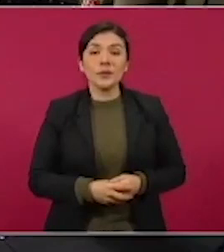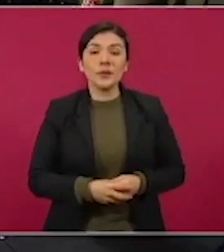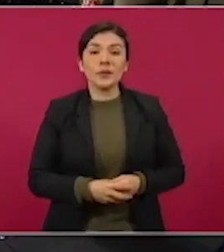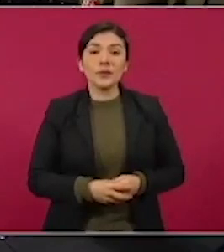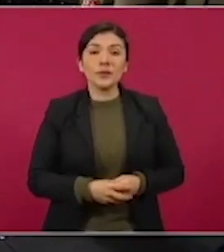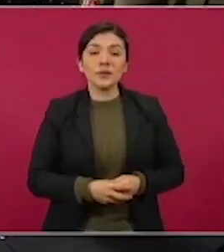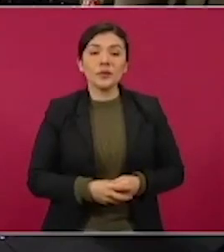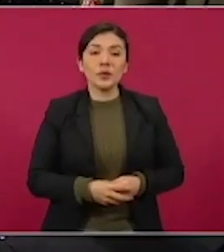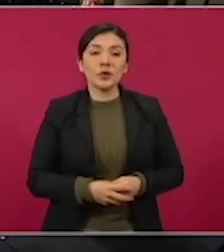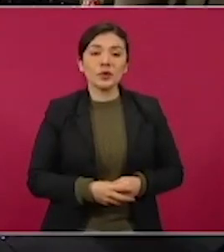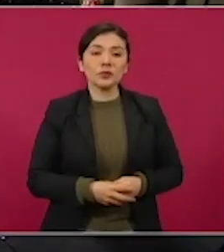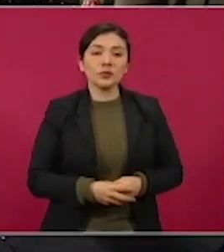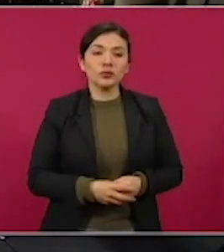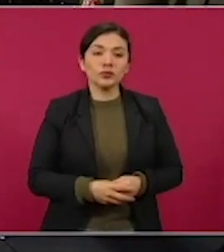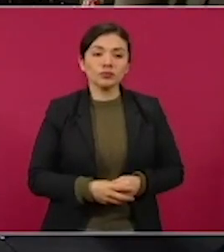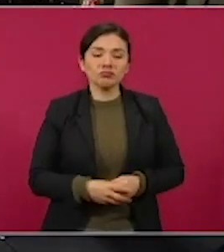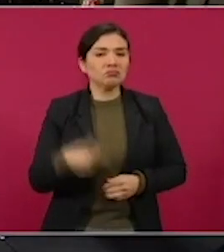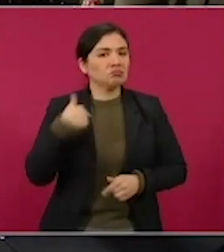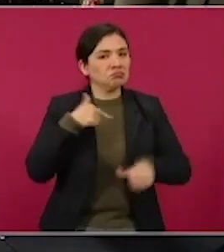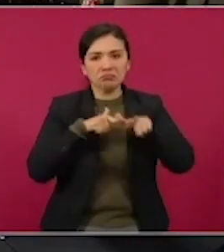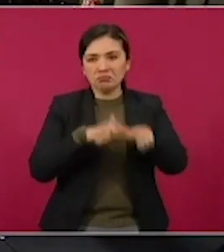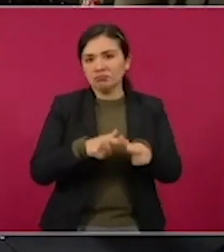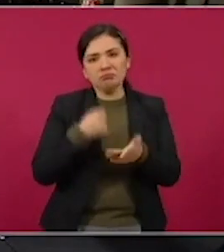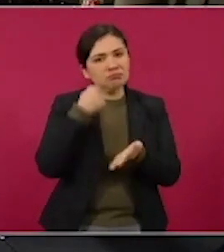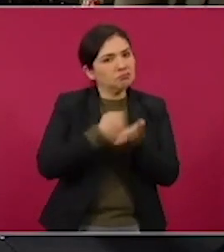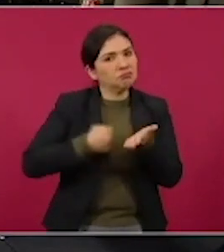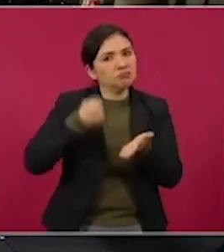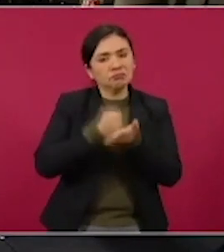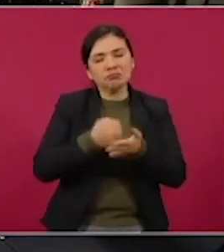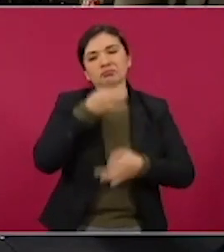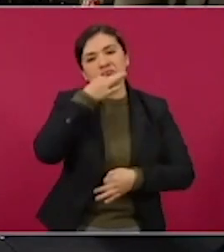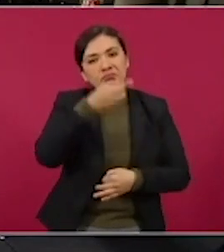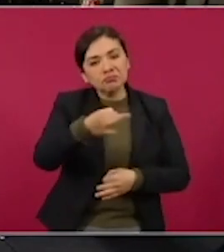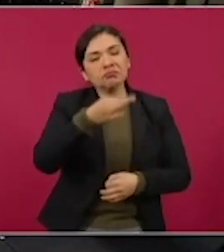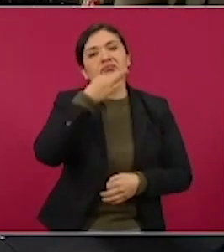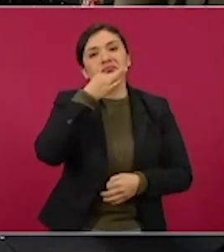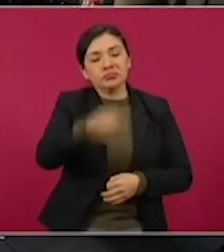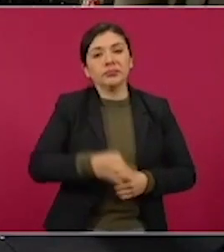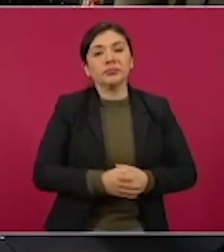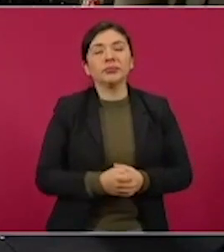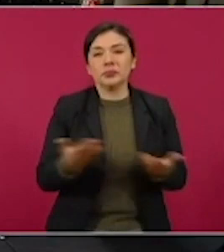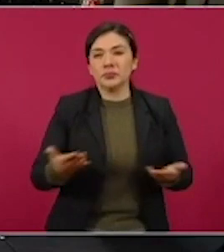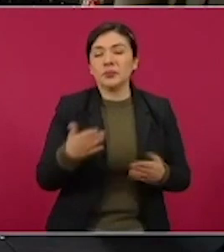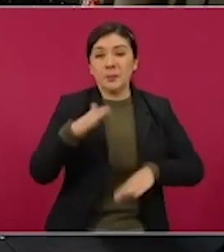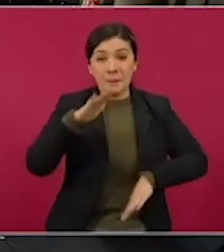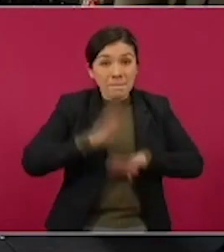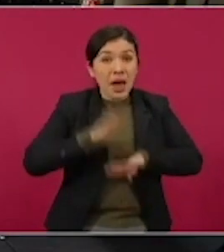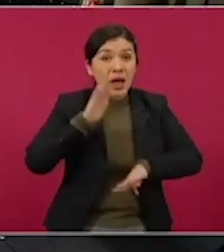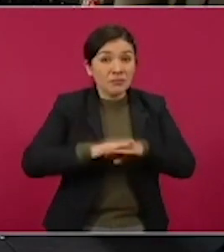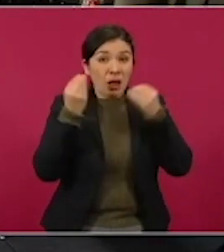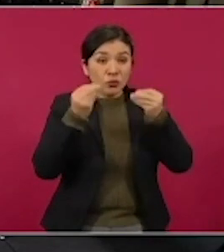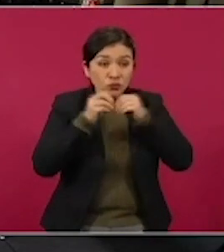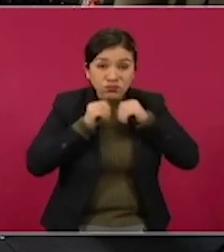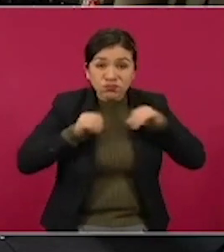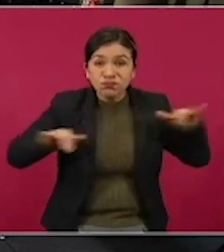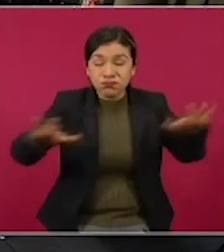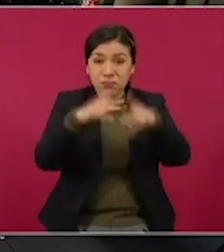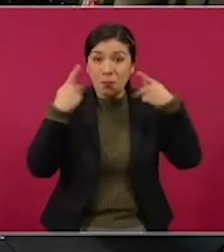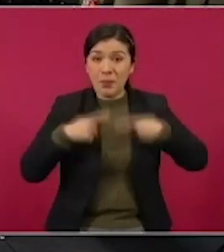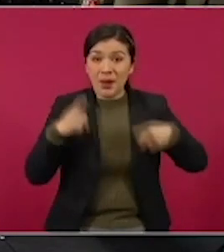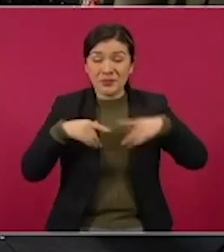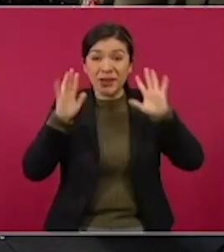Voy a insistir, porque entre más vacunados estemos,